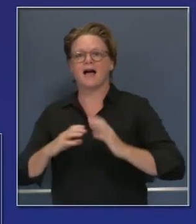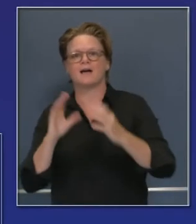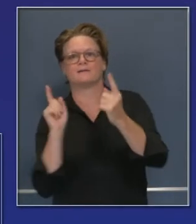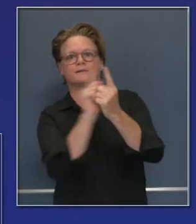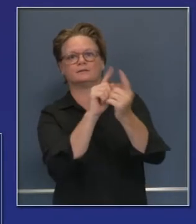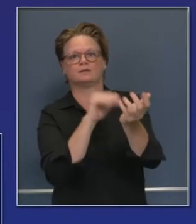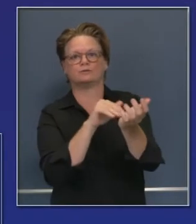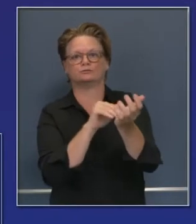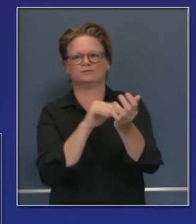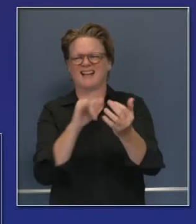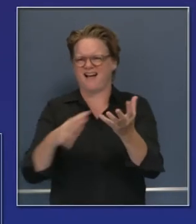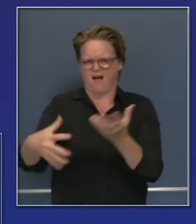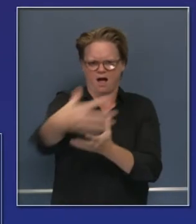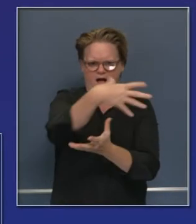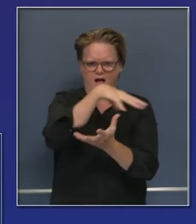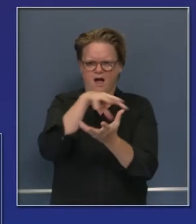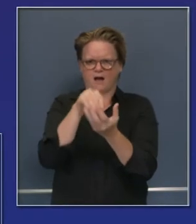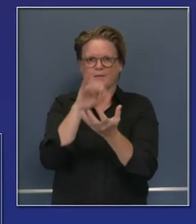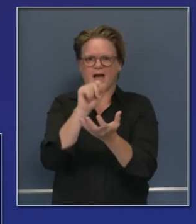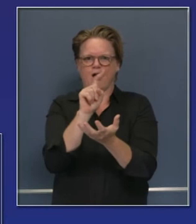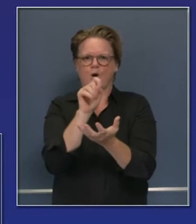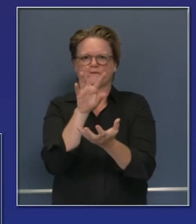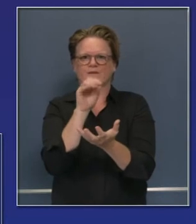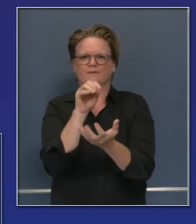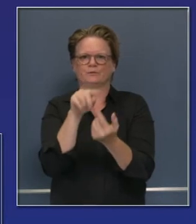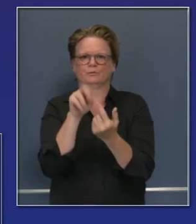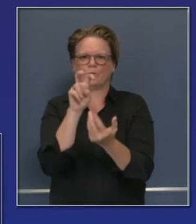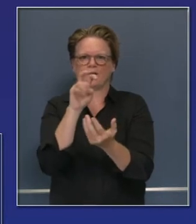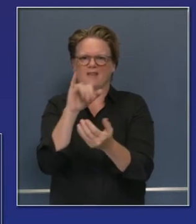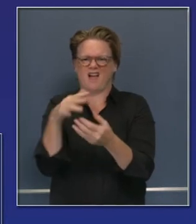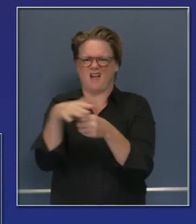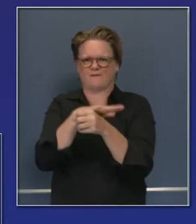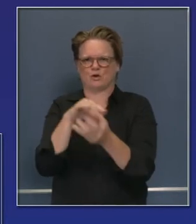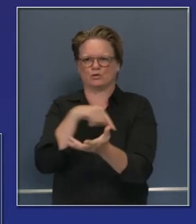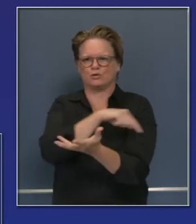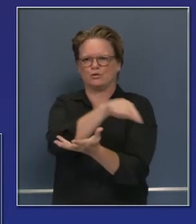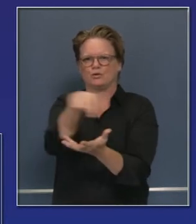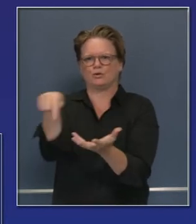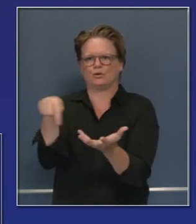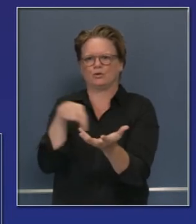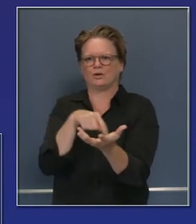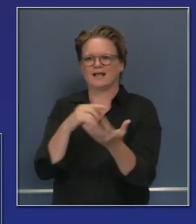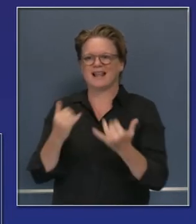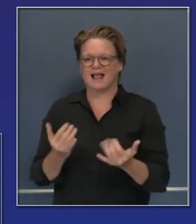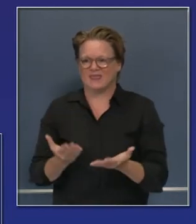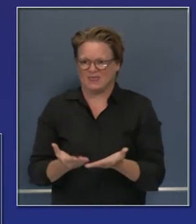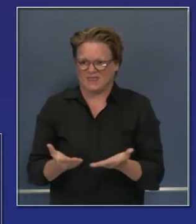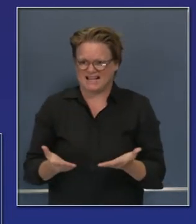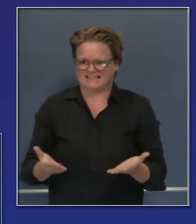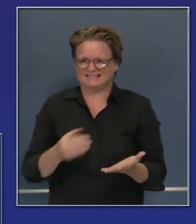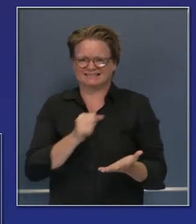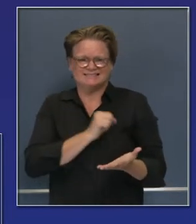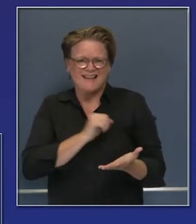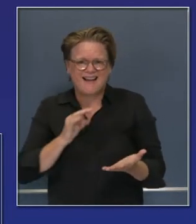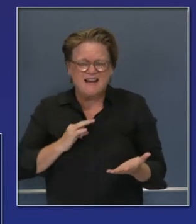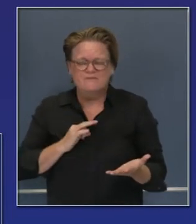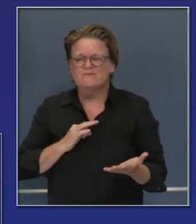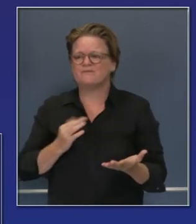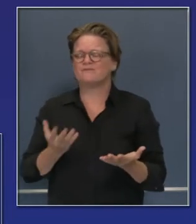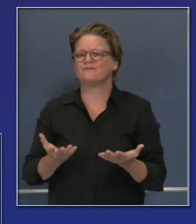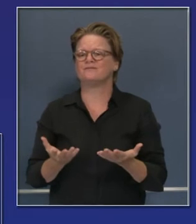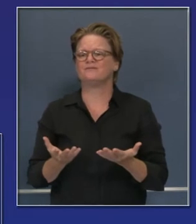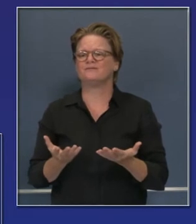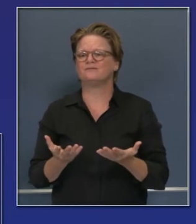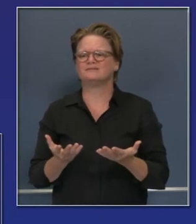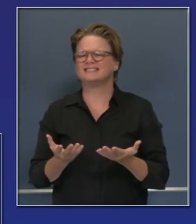incluye el kit de las pruebas los reagentes todos los instrumentos necesarios el personal que es